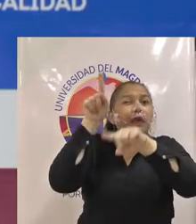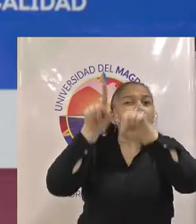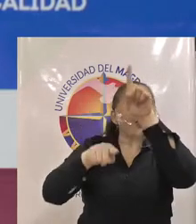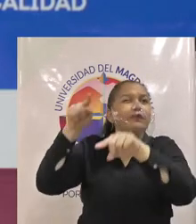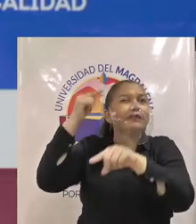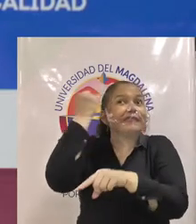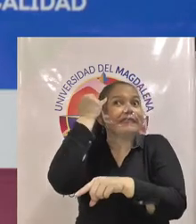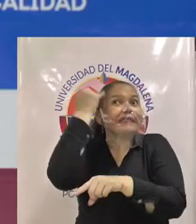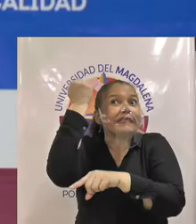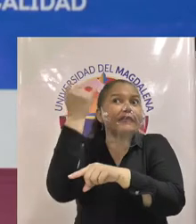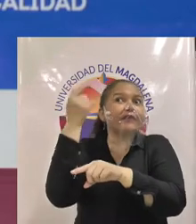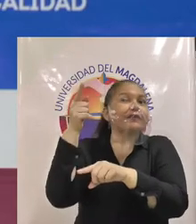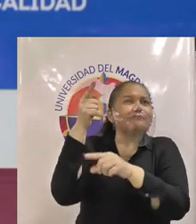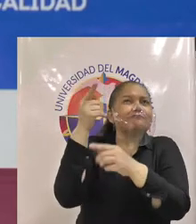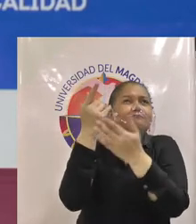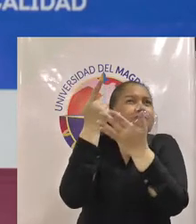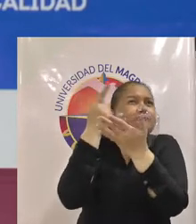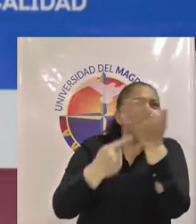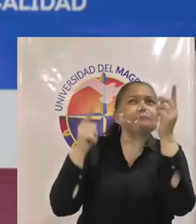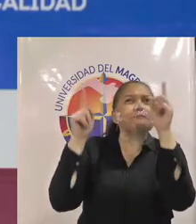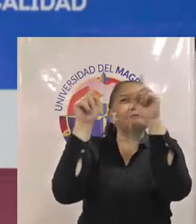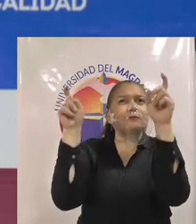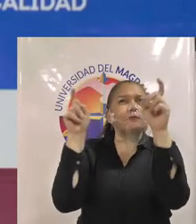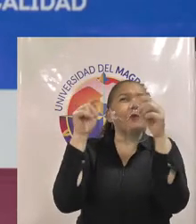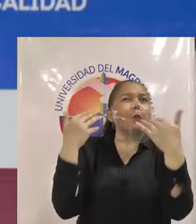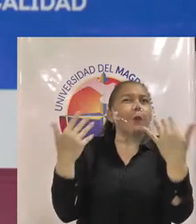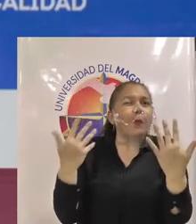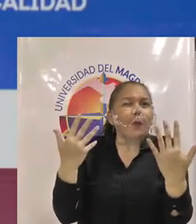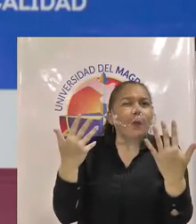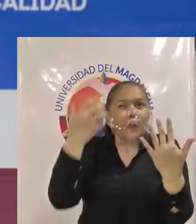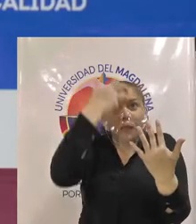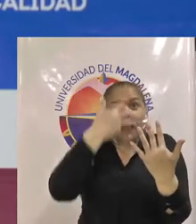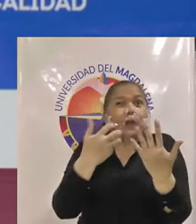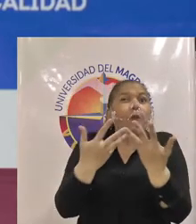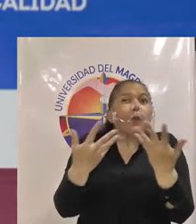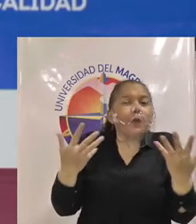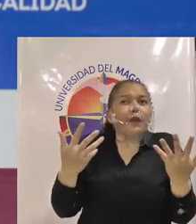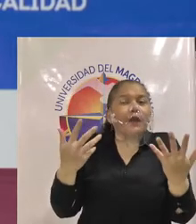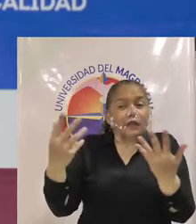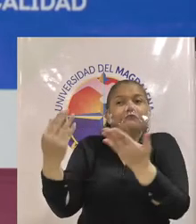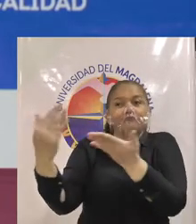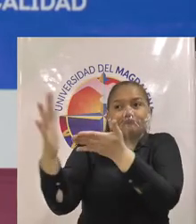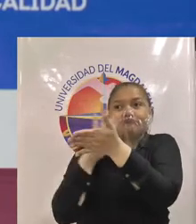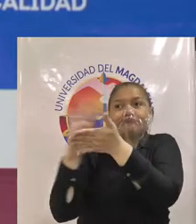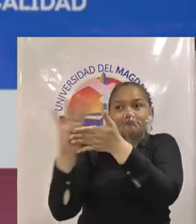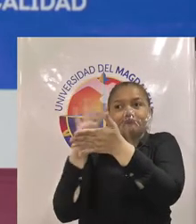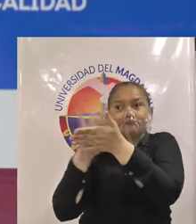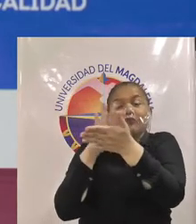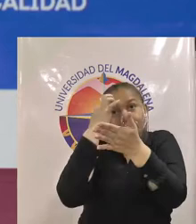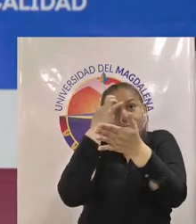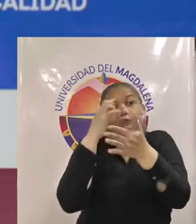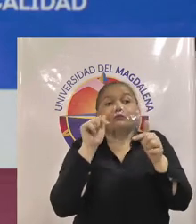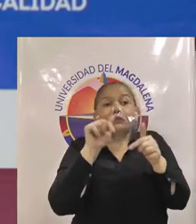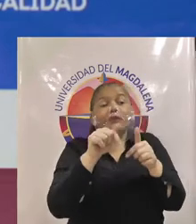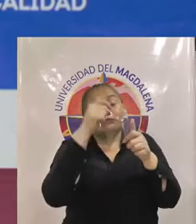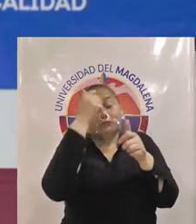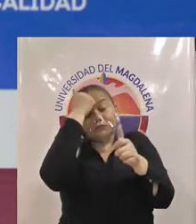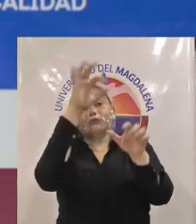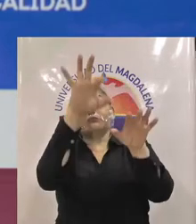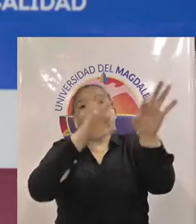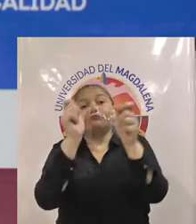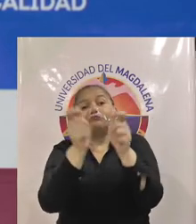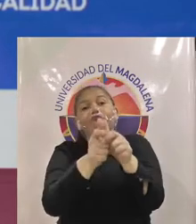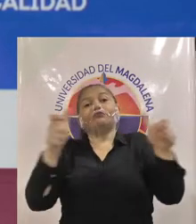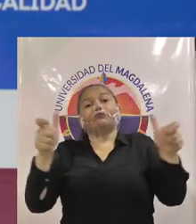tengan permanentemente sobre este proceso de acompañamiento que a me parece clave me parece clave que debemos aumentar la planta docente me parece